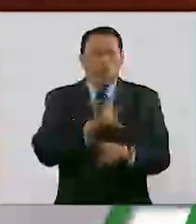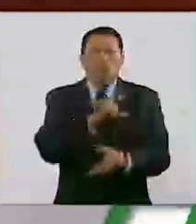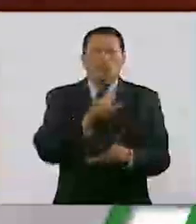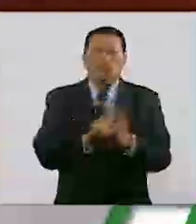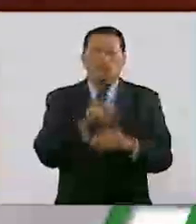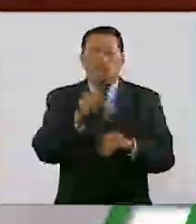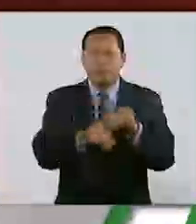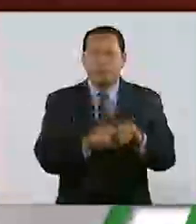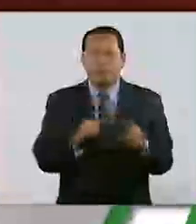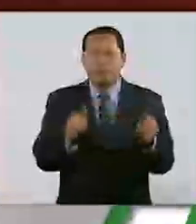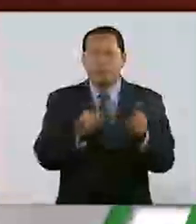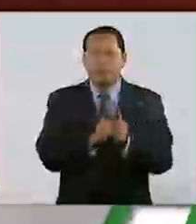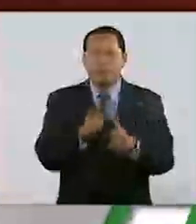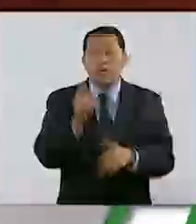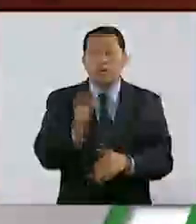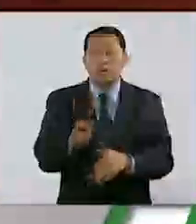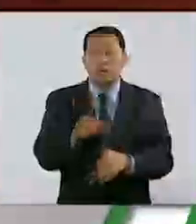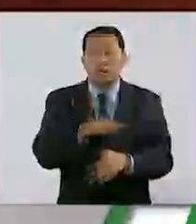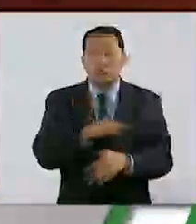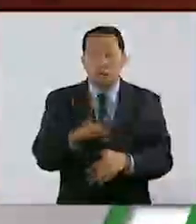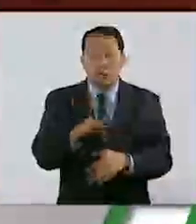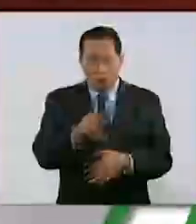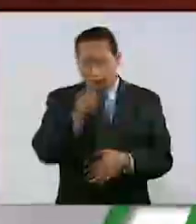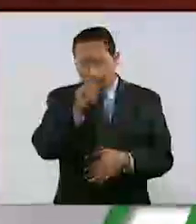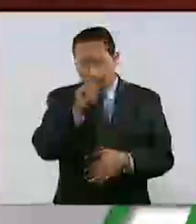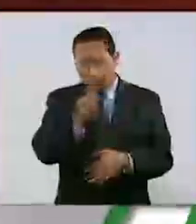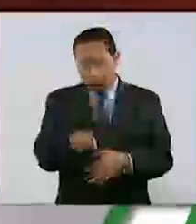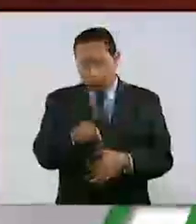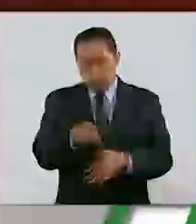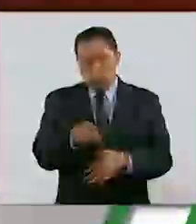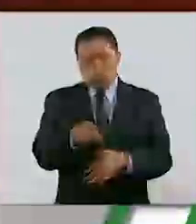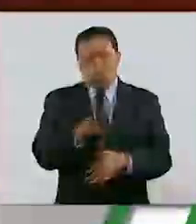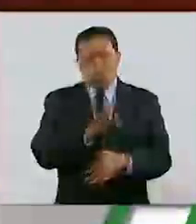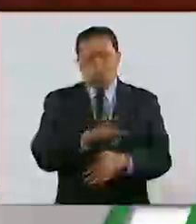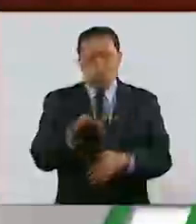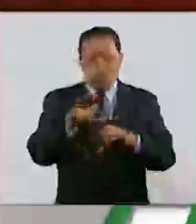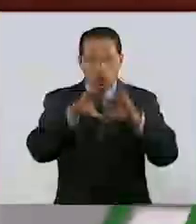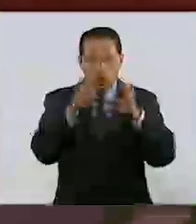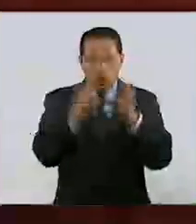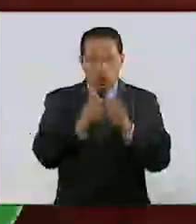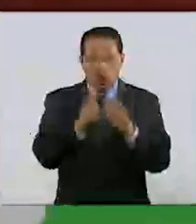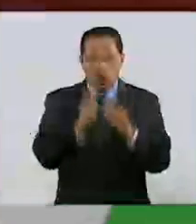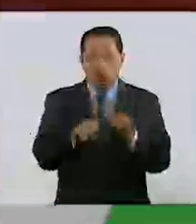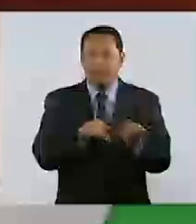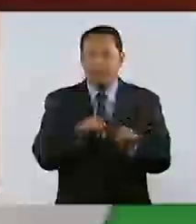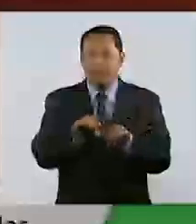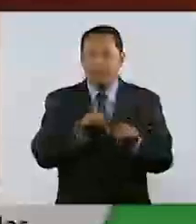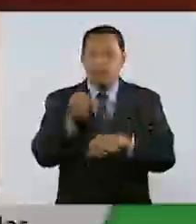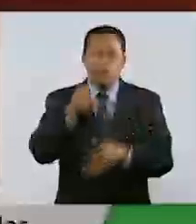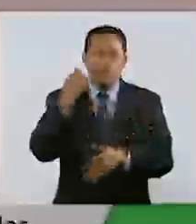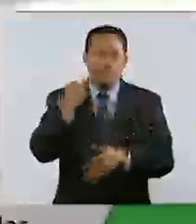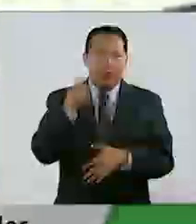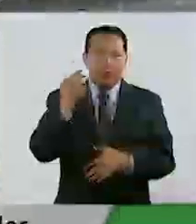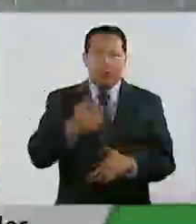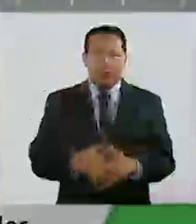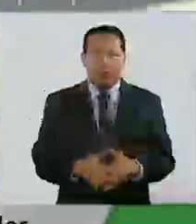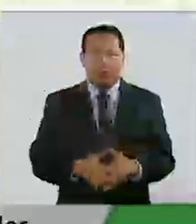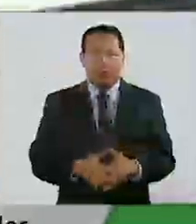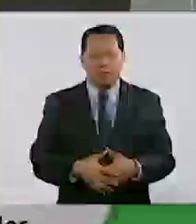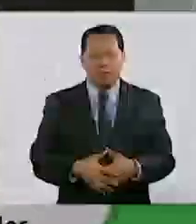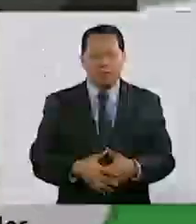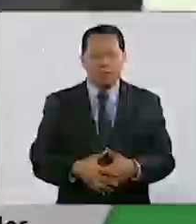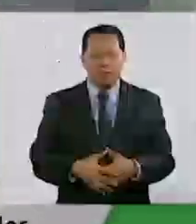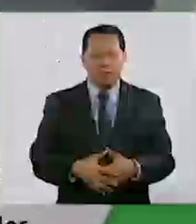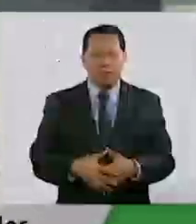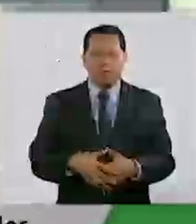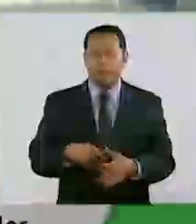con una fórmula que nos posibilita el Congreso de la Unión, que es el trabajo en conferencia. Bueno, esto